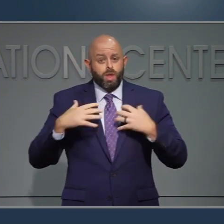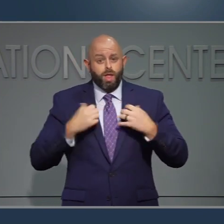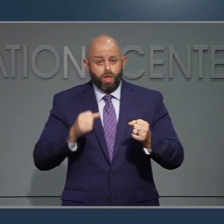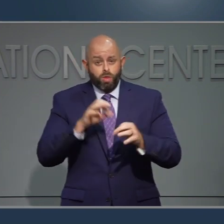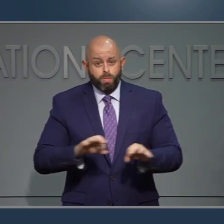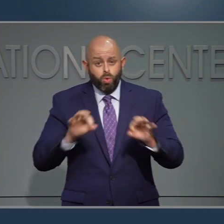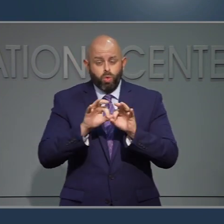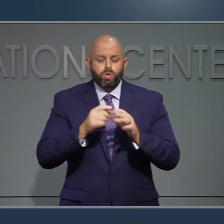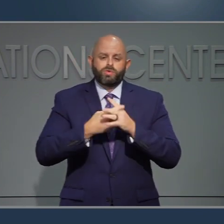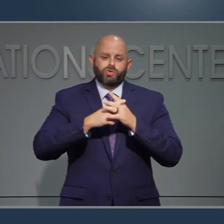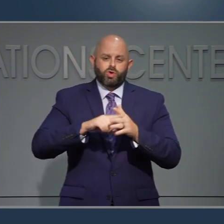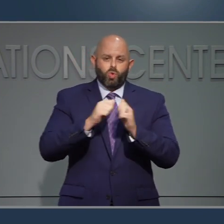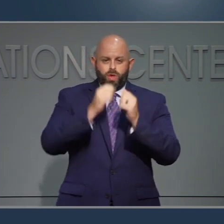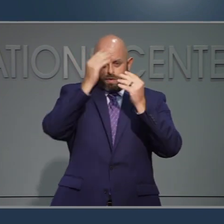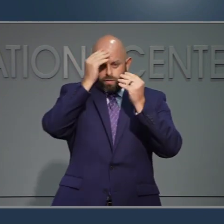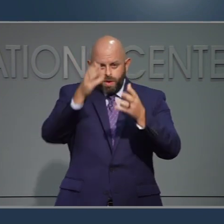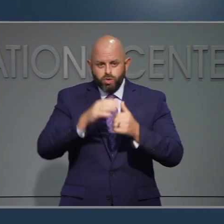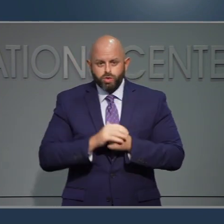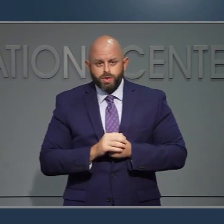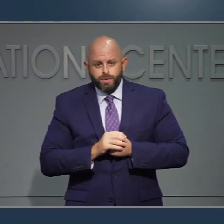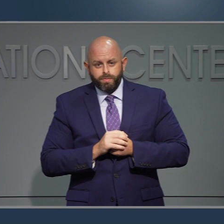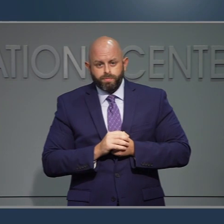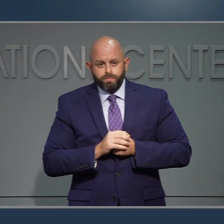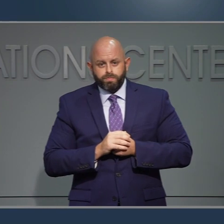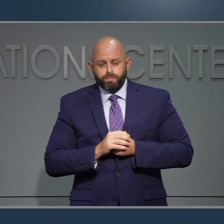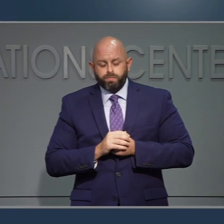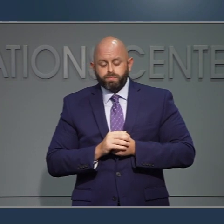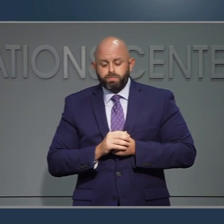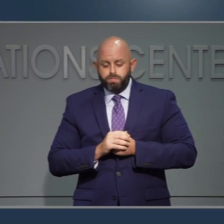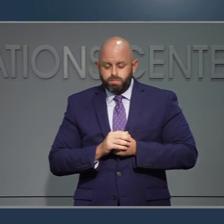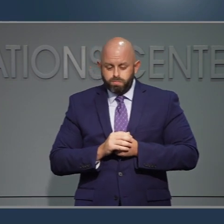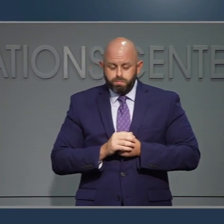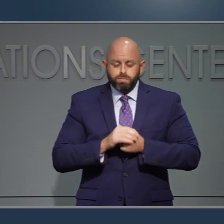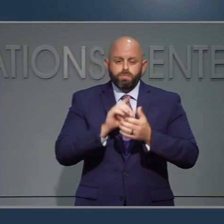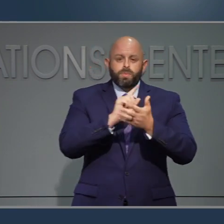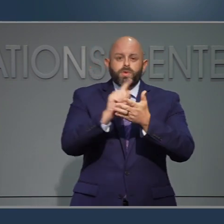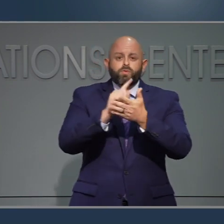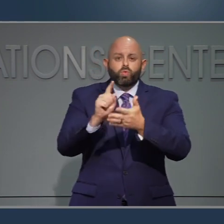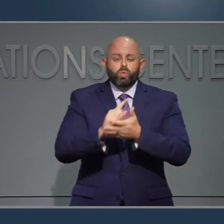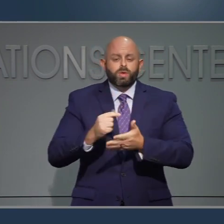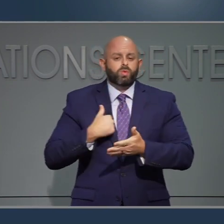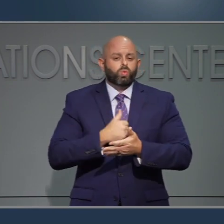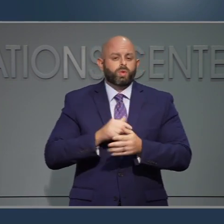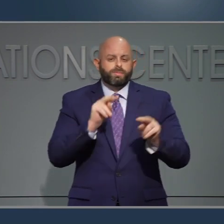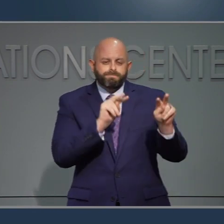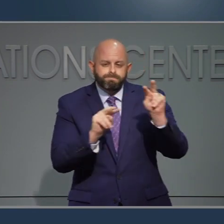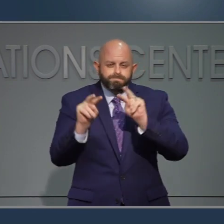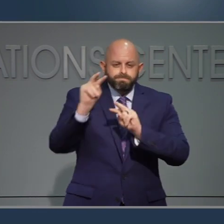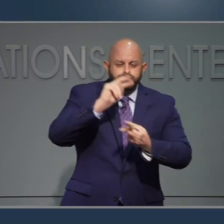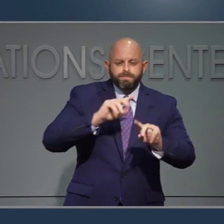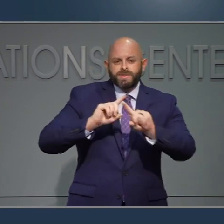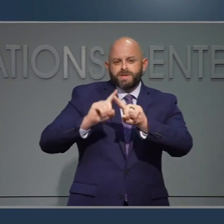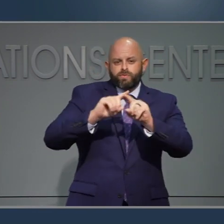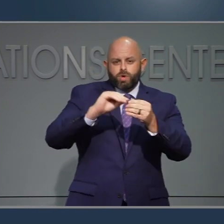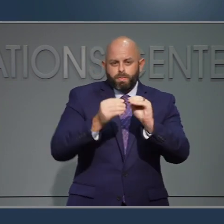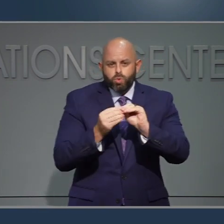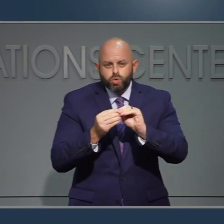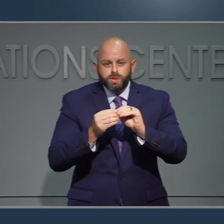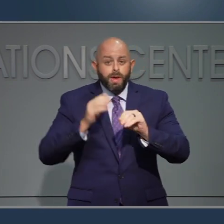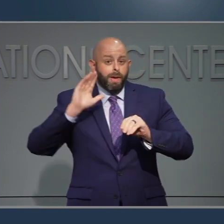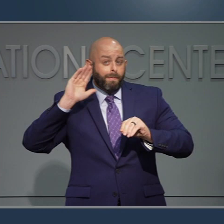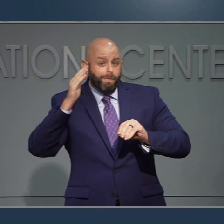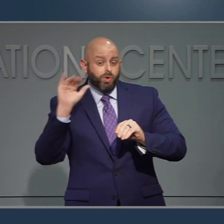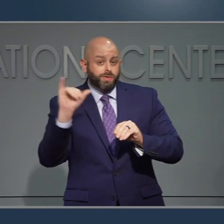los datos de COVID. Les recuerdo, todas las semanas vemos una combinación de tendencias de métricas, casos síndromicos